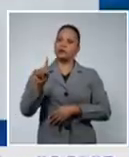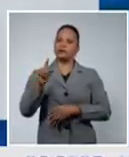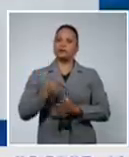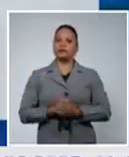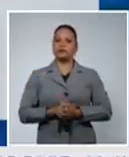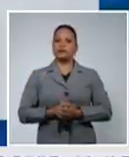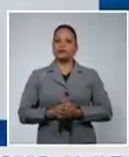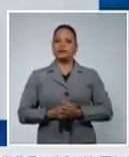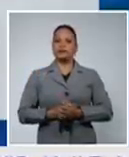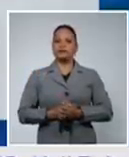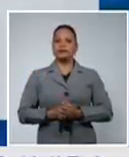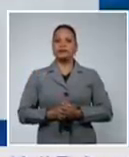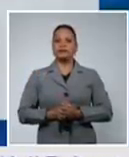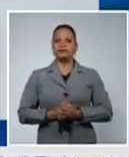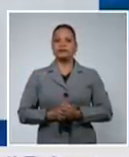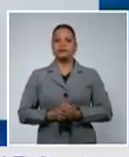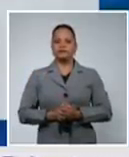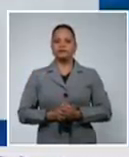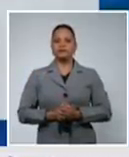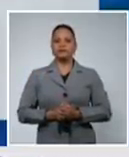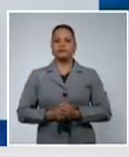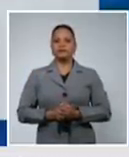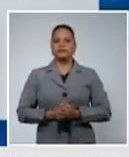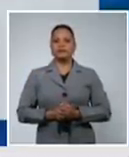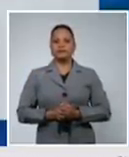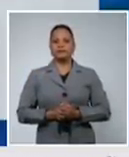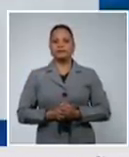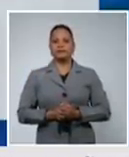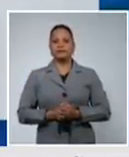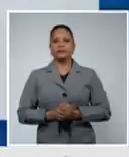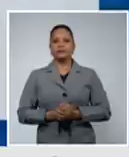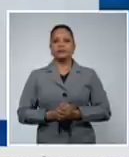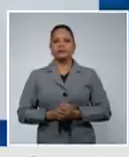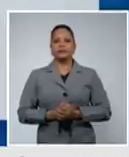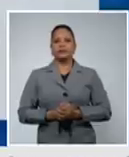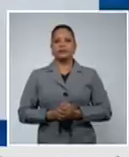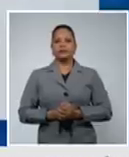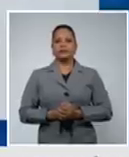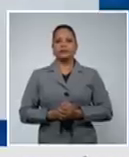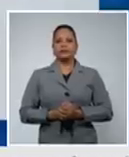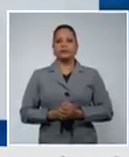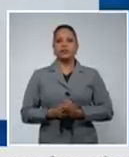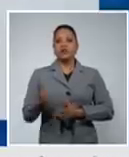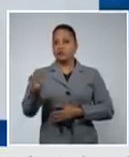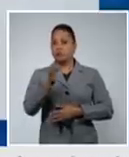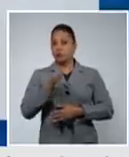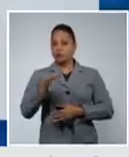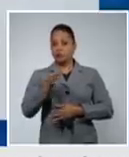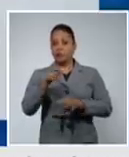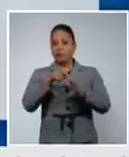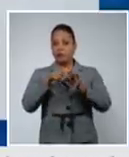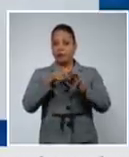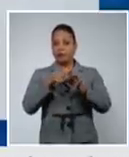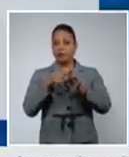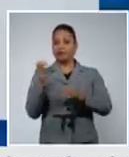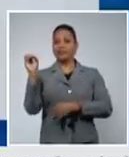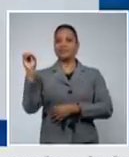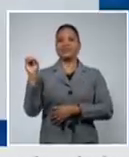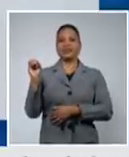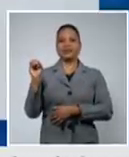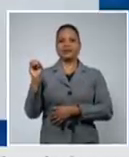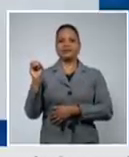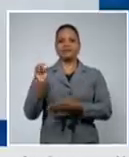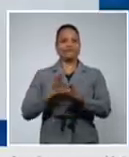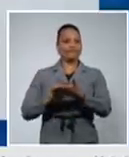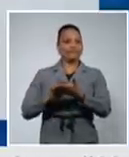caso en el día de ayer. No confirman casos ni el municipio especial Isla de la Juventud no obstante